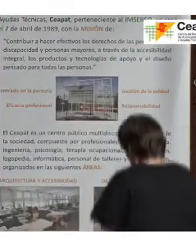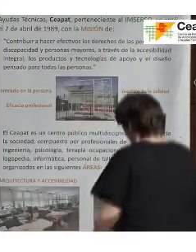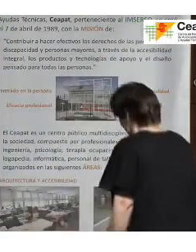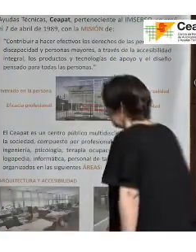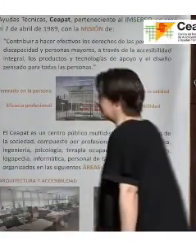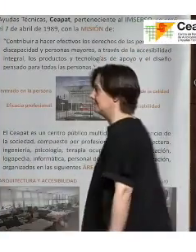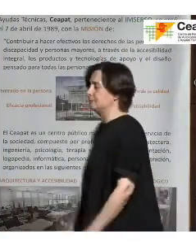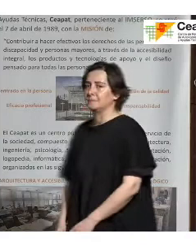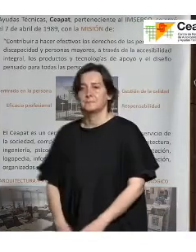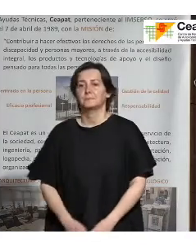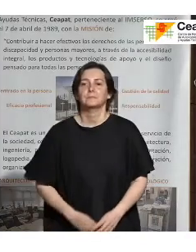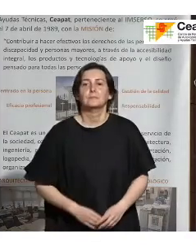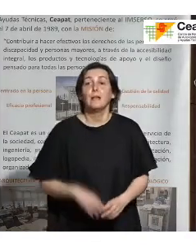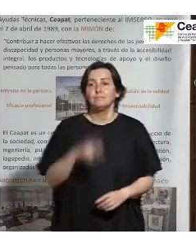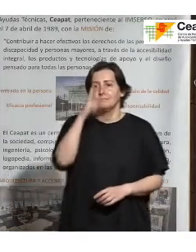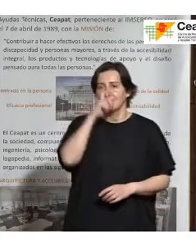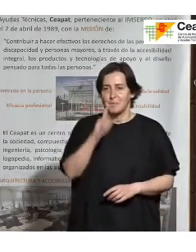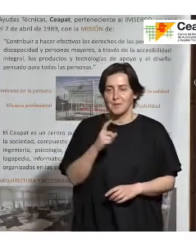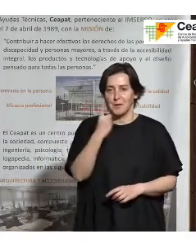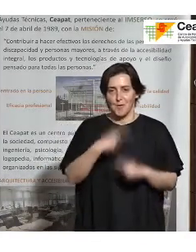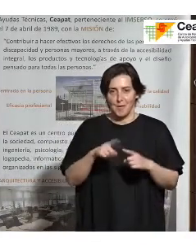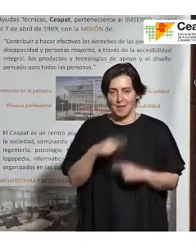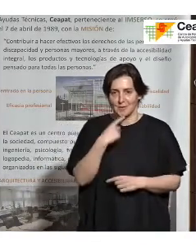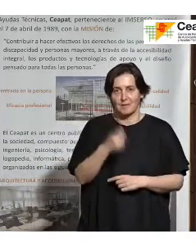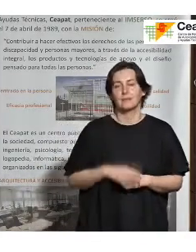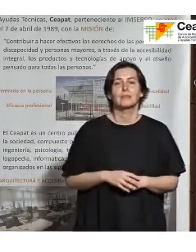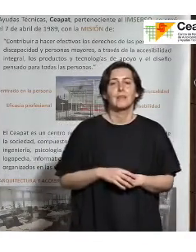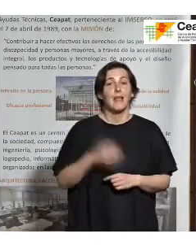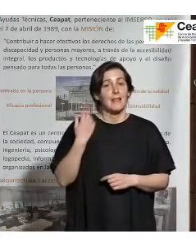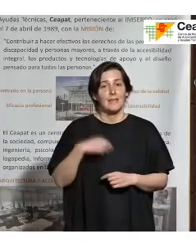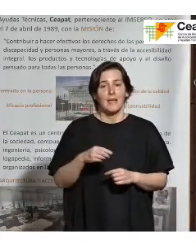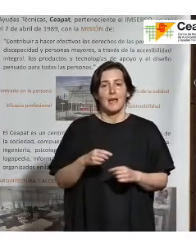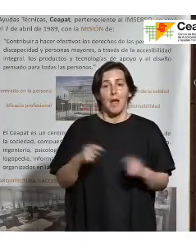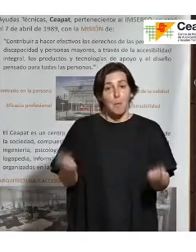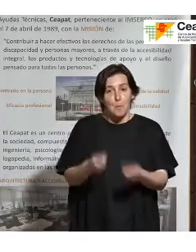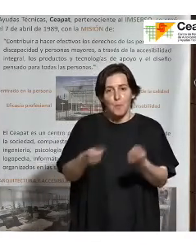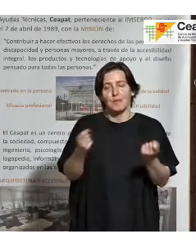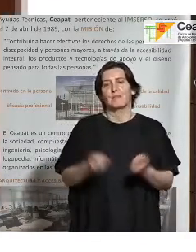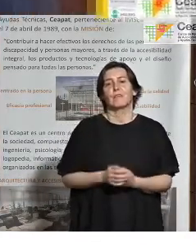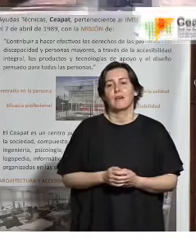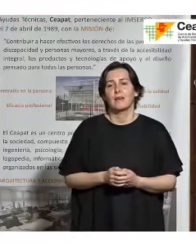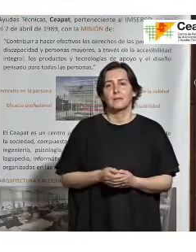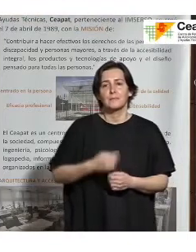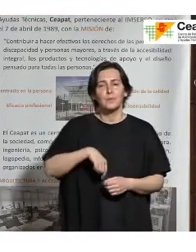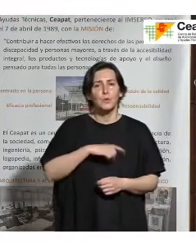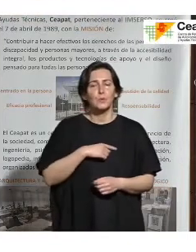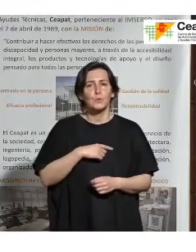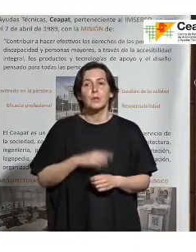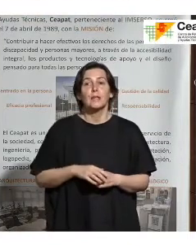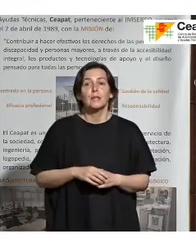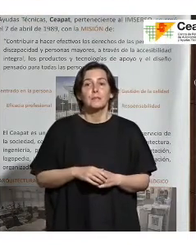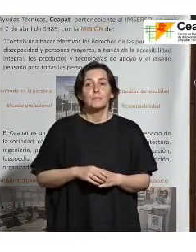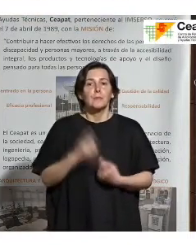Bueno, solo se me olvidaba decir una cosa. Ya he hecho publicidad del MOOC nuestro, de accesibilidad y que en compras públicas, y